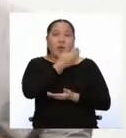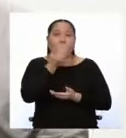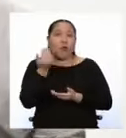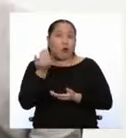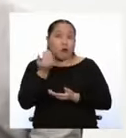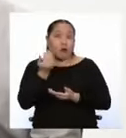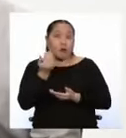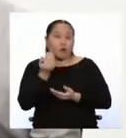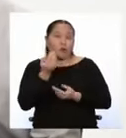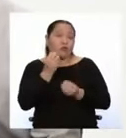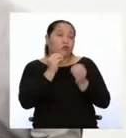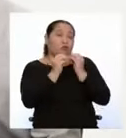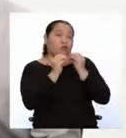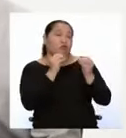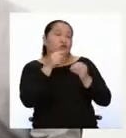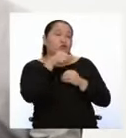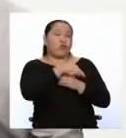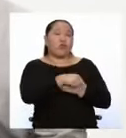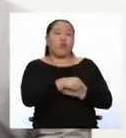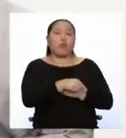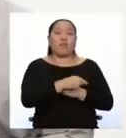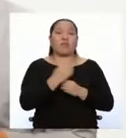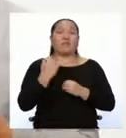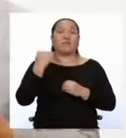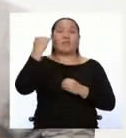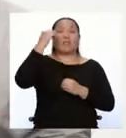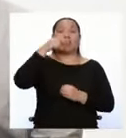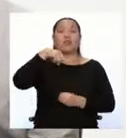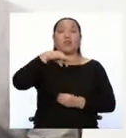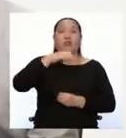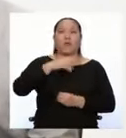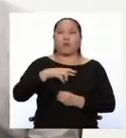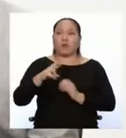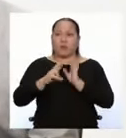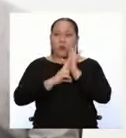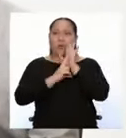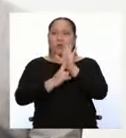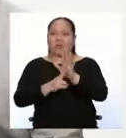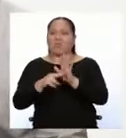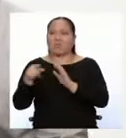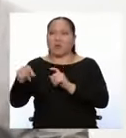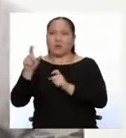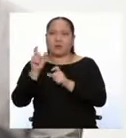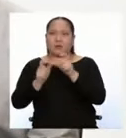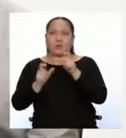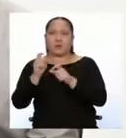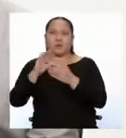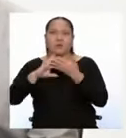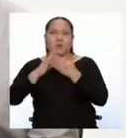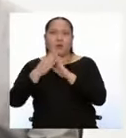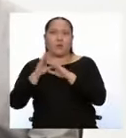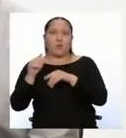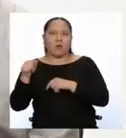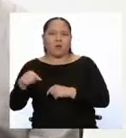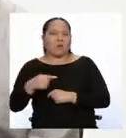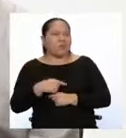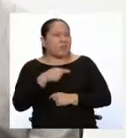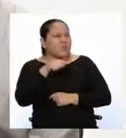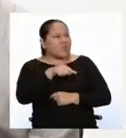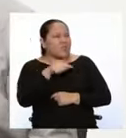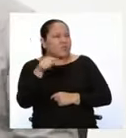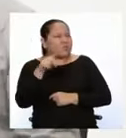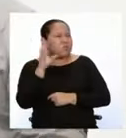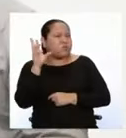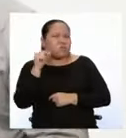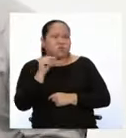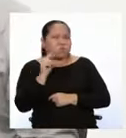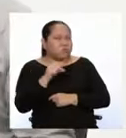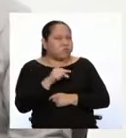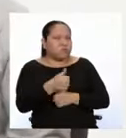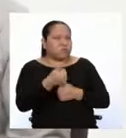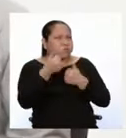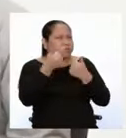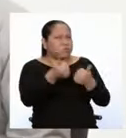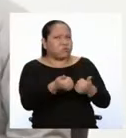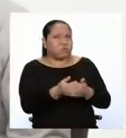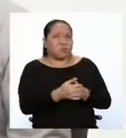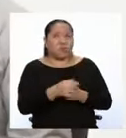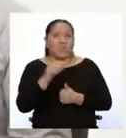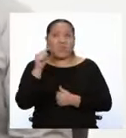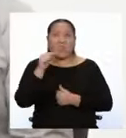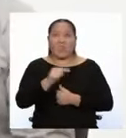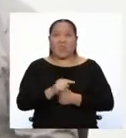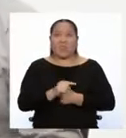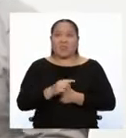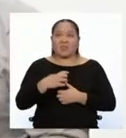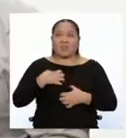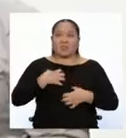tomar decisiones, los representantes del pueblo se vieron fastidiados con el sistema de votación que existía. Esta situación